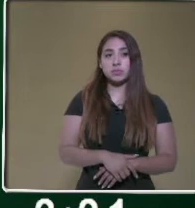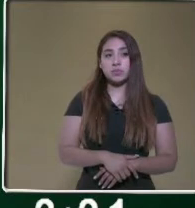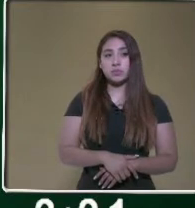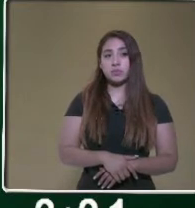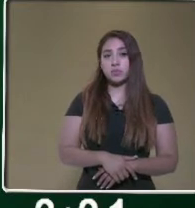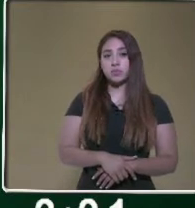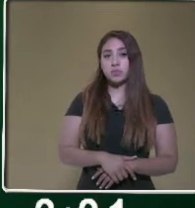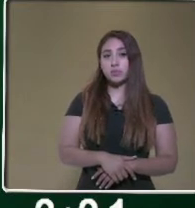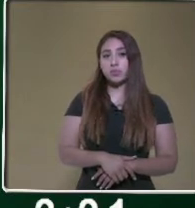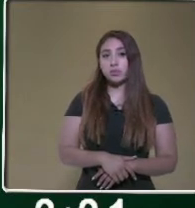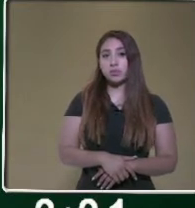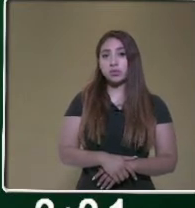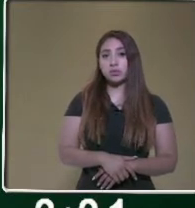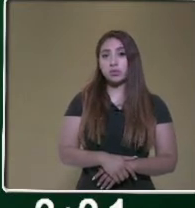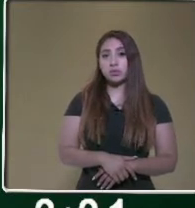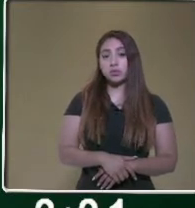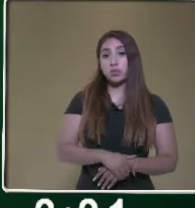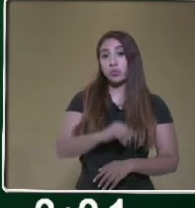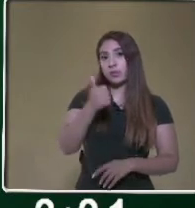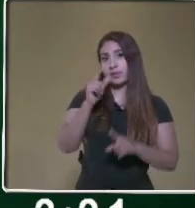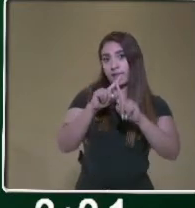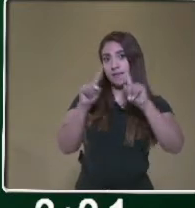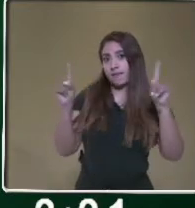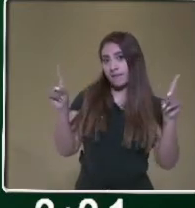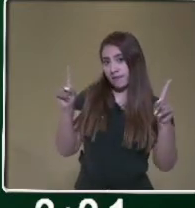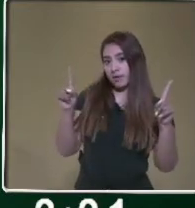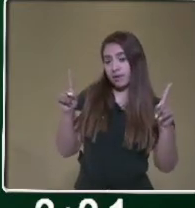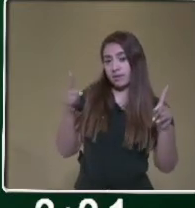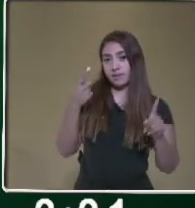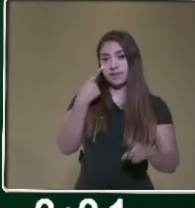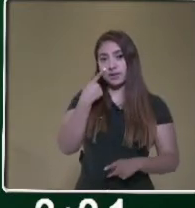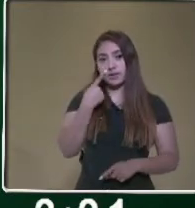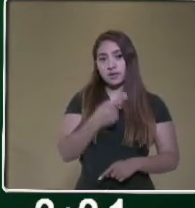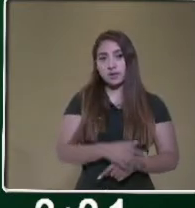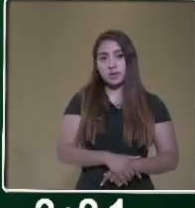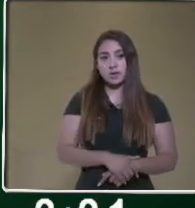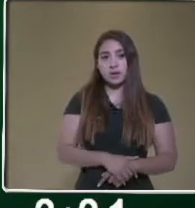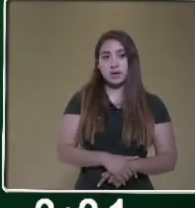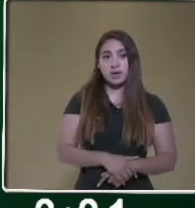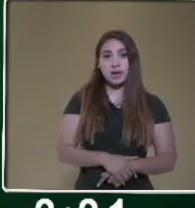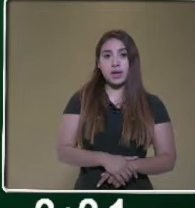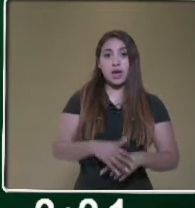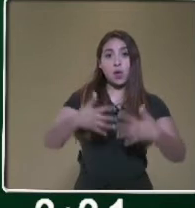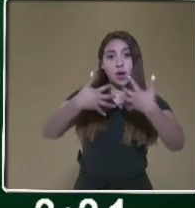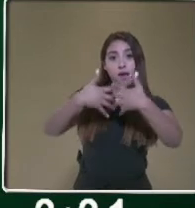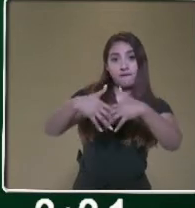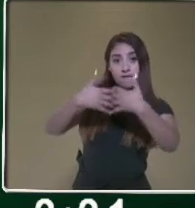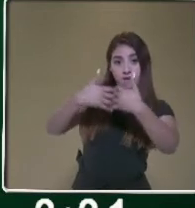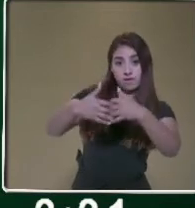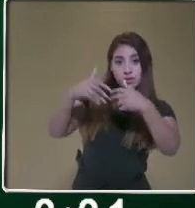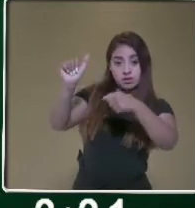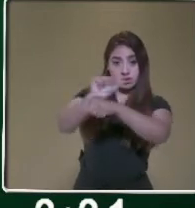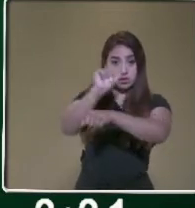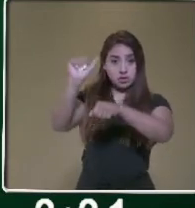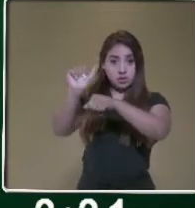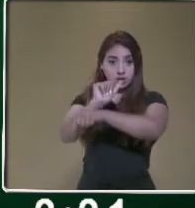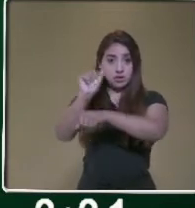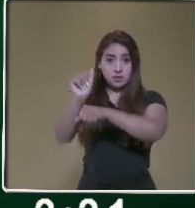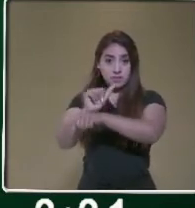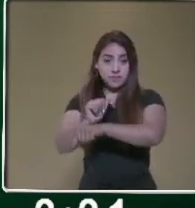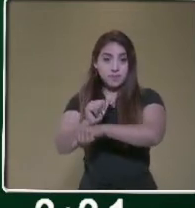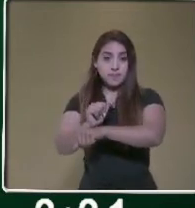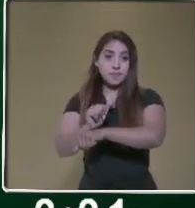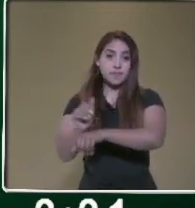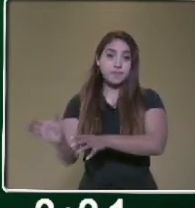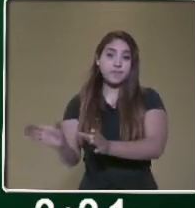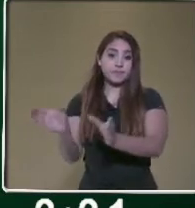Otra situación, diferente estrategia de solución. En una fábrica de automóviles, ensamblan 86